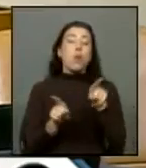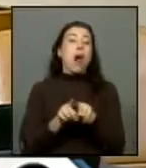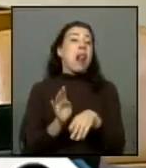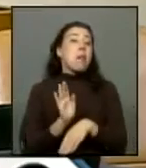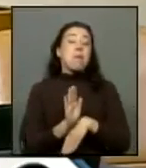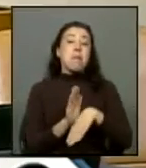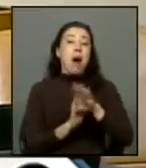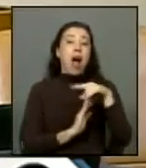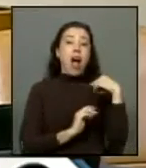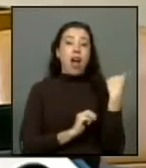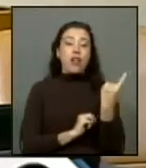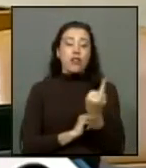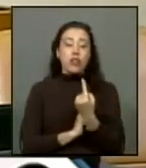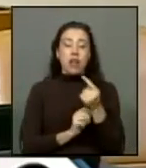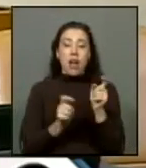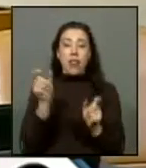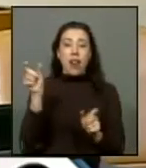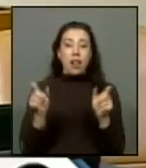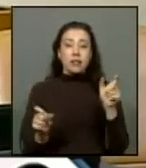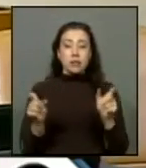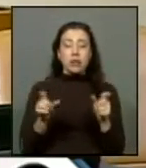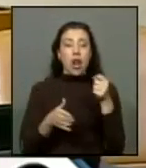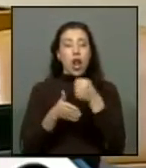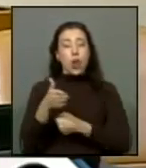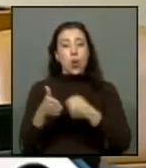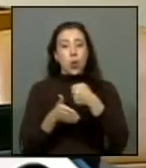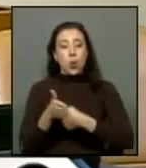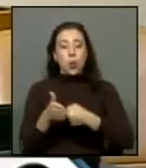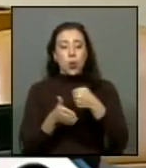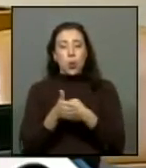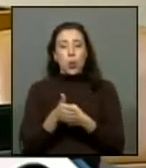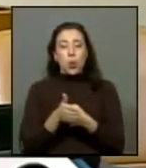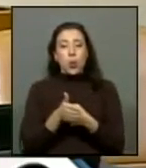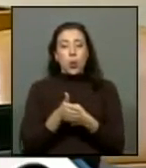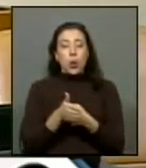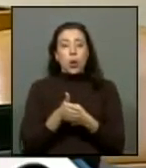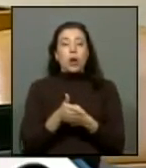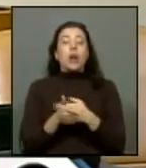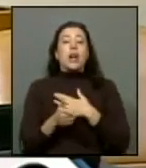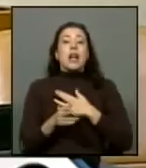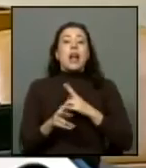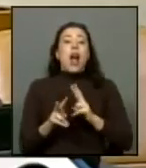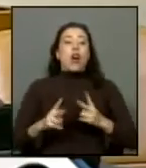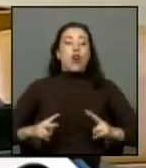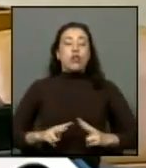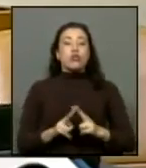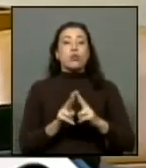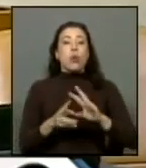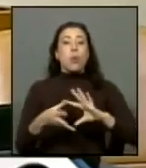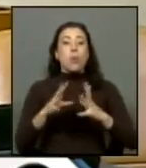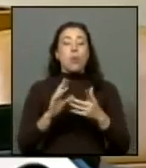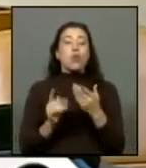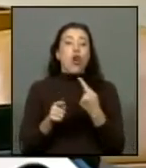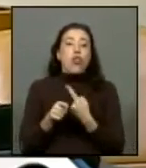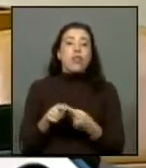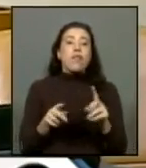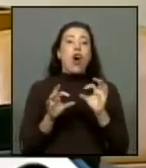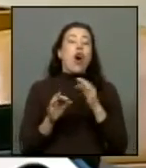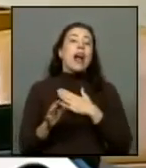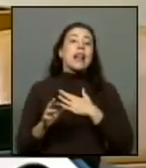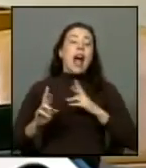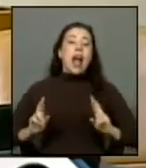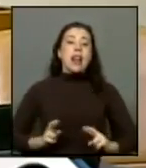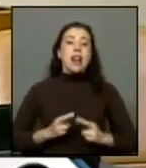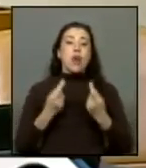de quienes lucharon por construir un mundo distinto o bien por recuperar la democracia